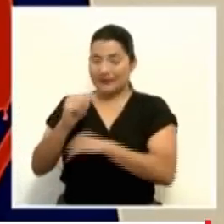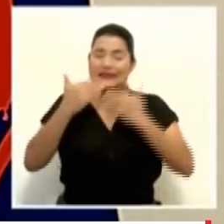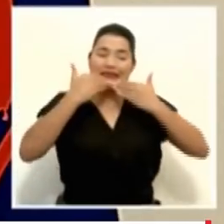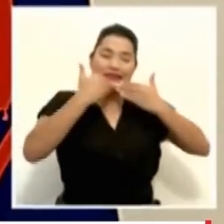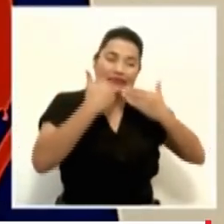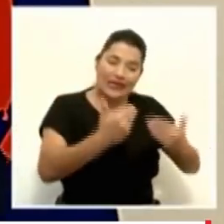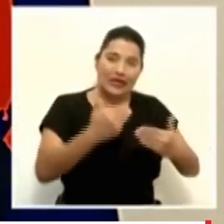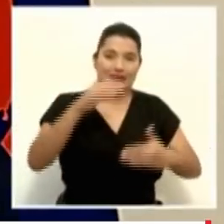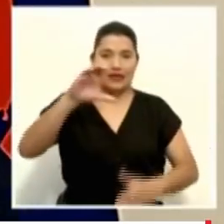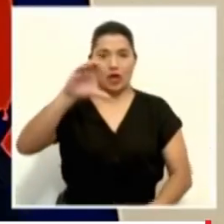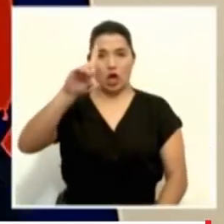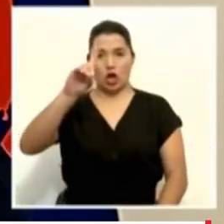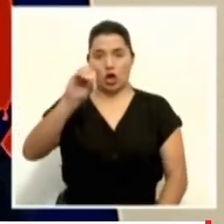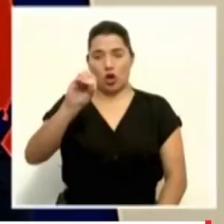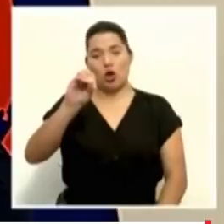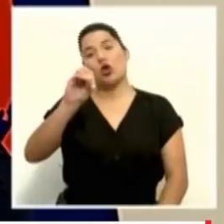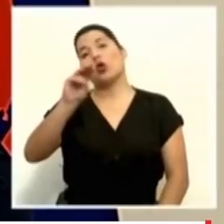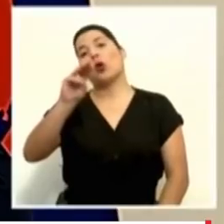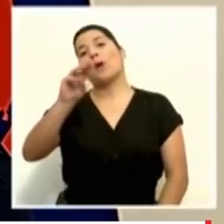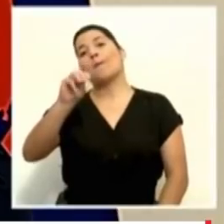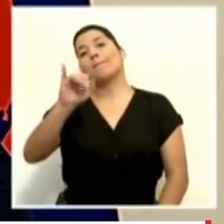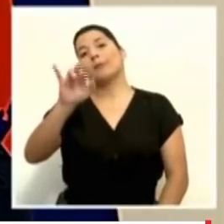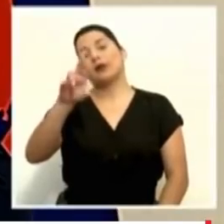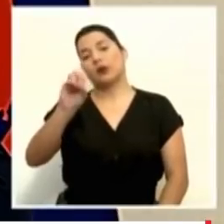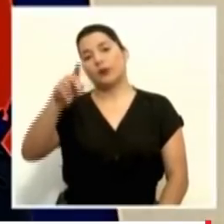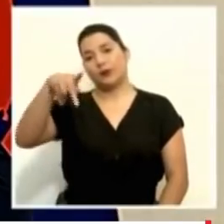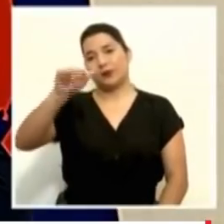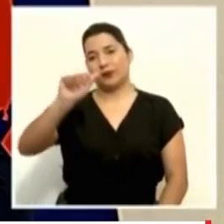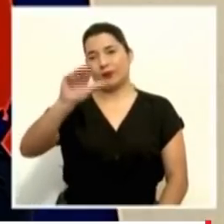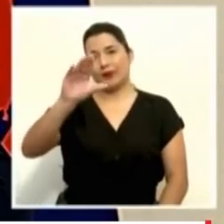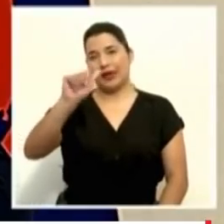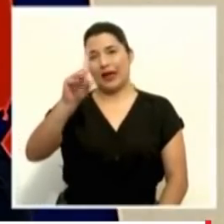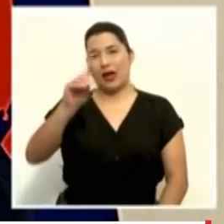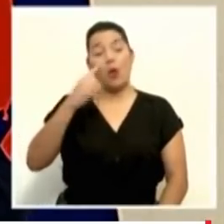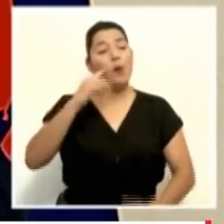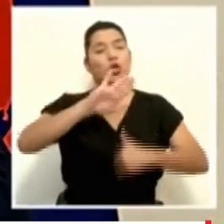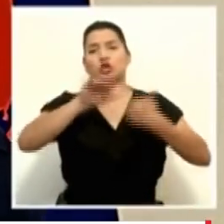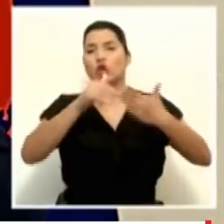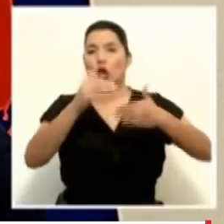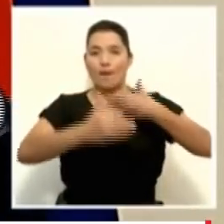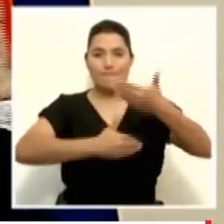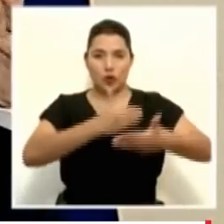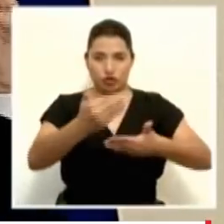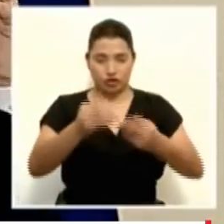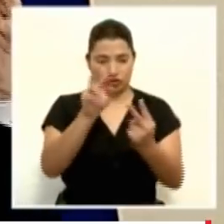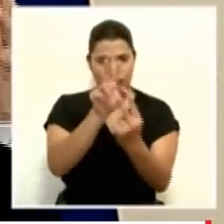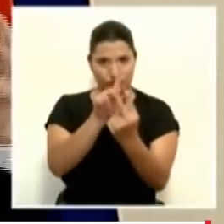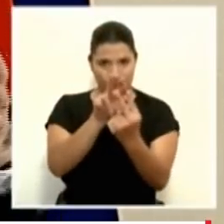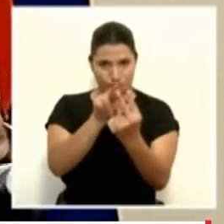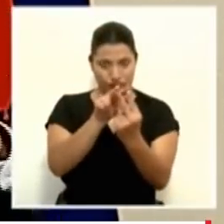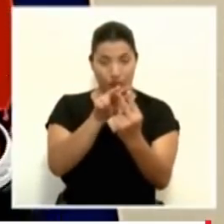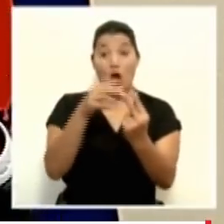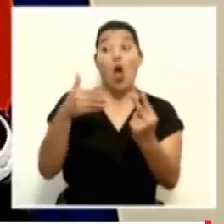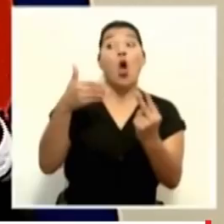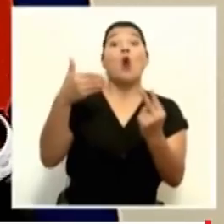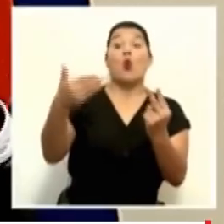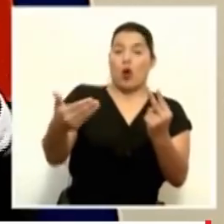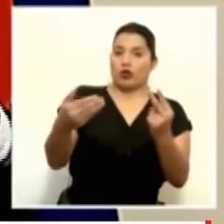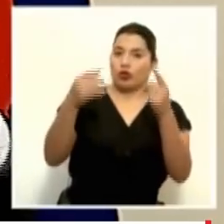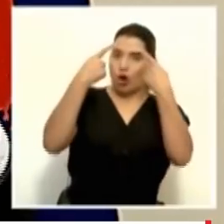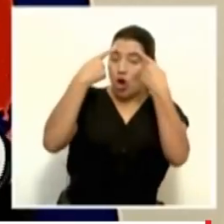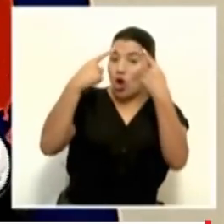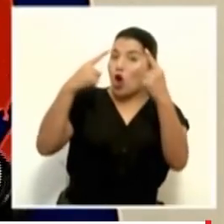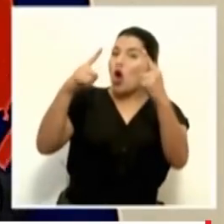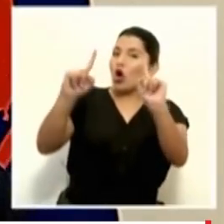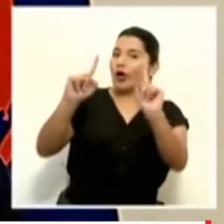y esta que será la de los anticuerpos humanos. En momento que haya sobrante, entre comillas, o que